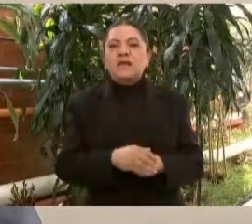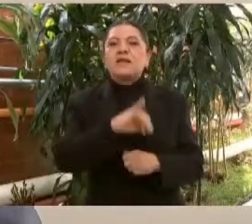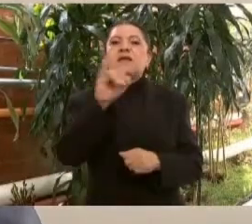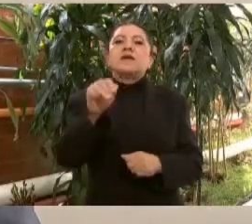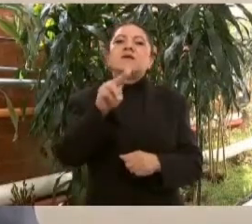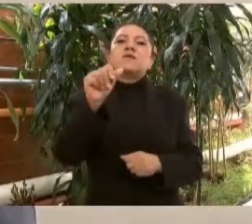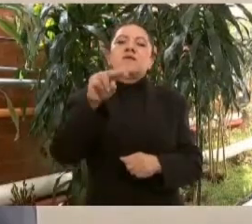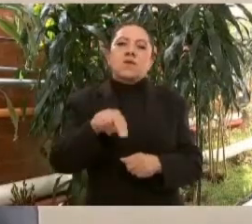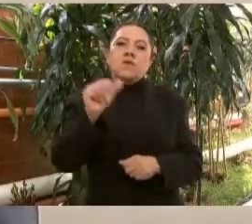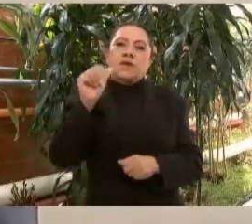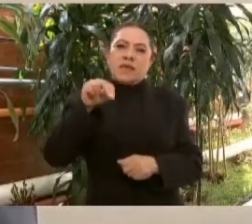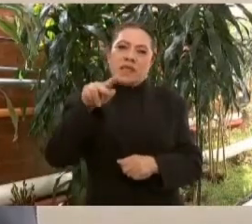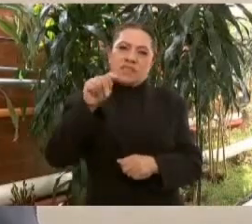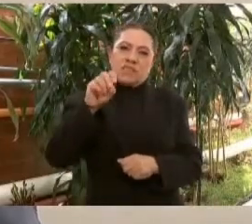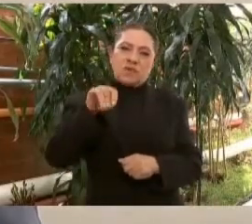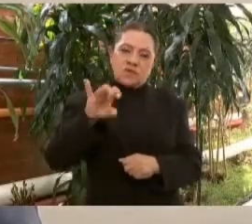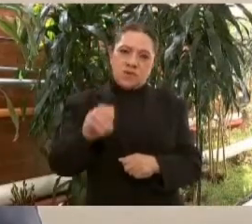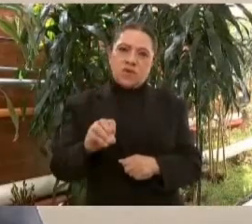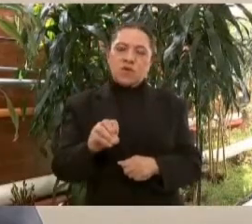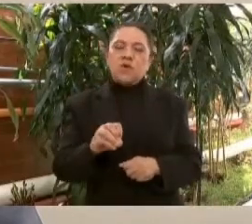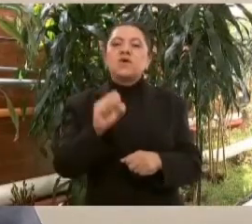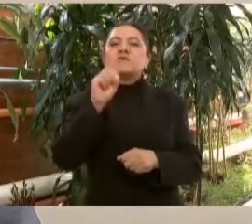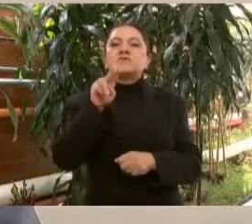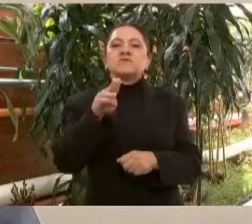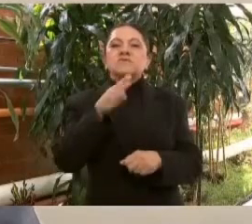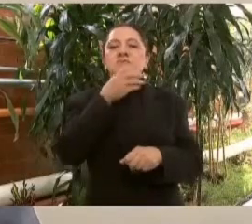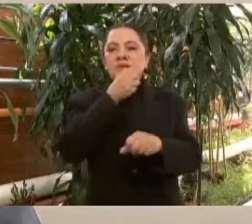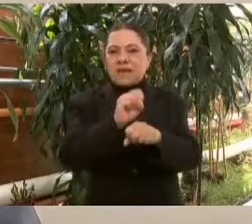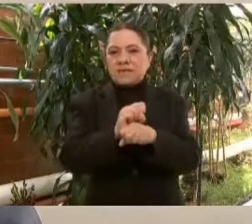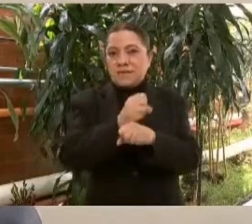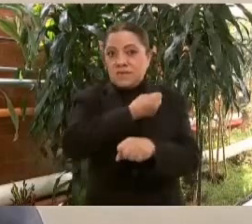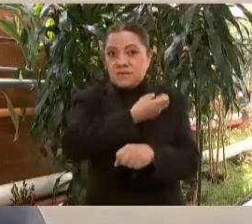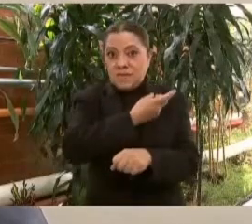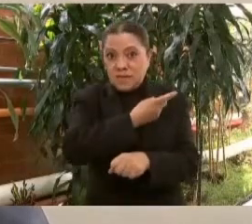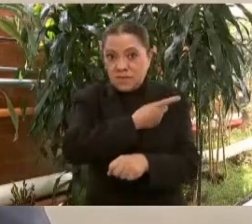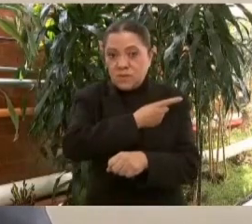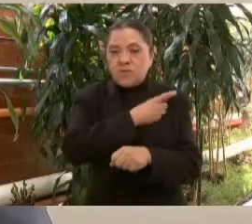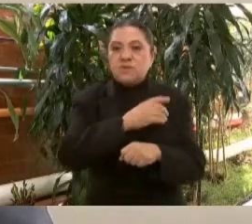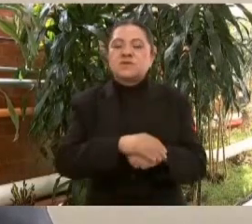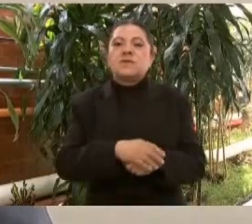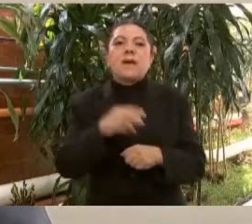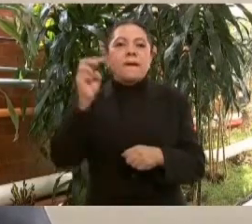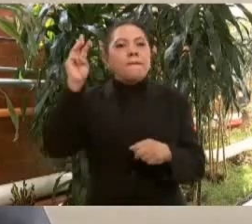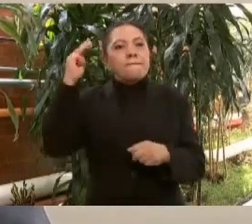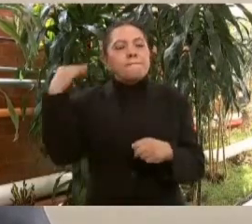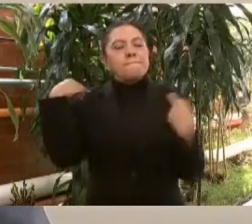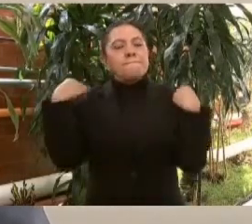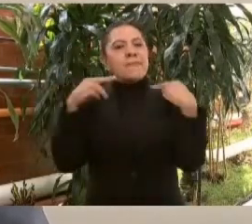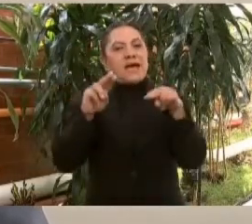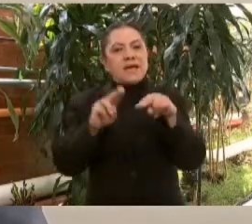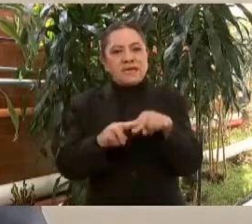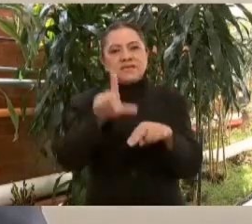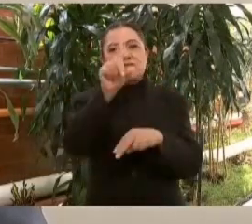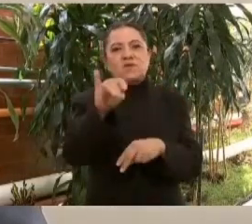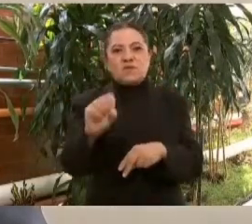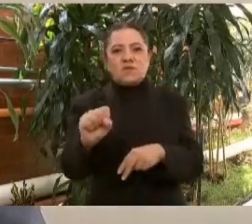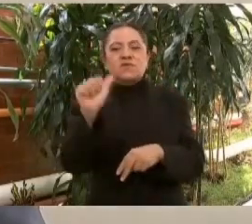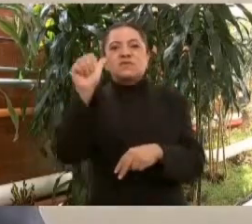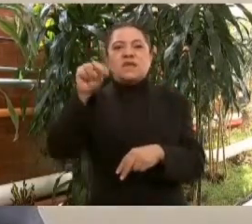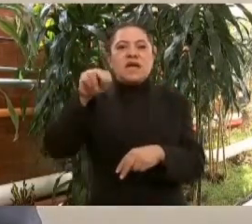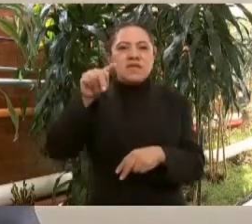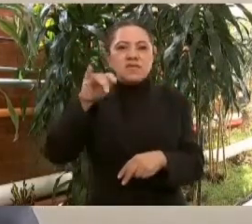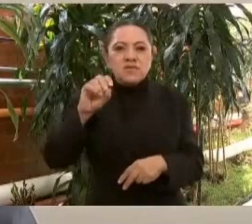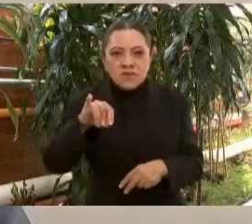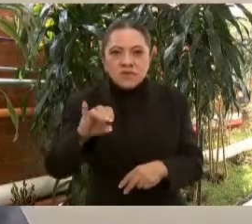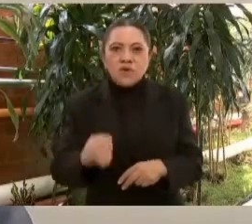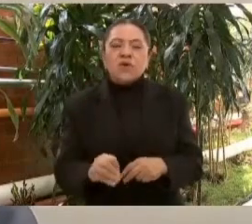Aguilar, director del Instituto de Salud para el Bienestar, y el maestro Luis Antonio Ramírez Pineda, director general del Instituto de